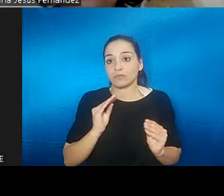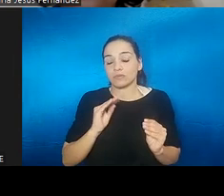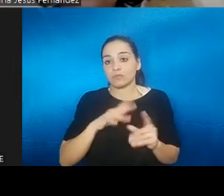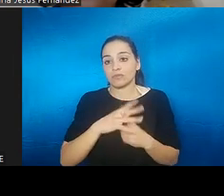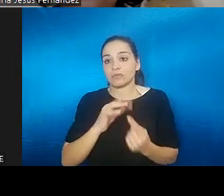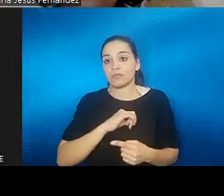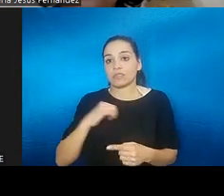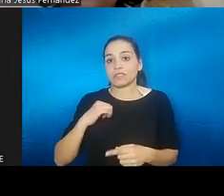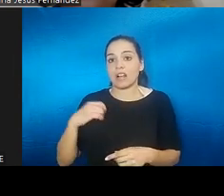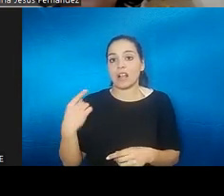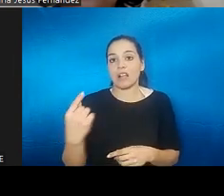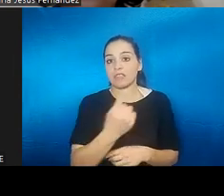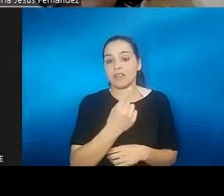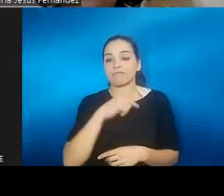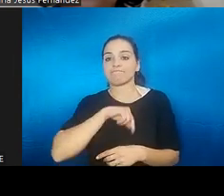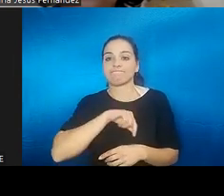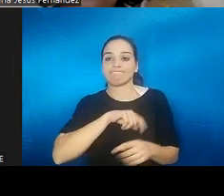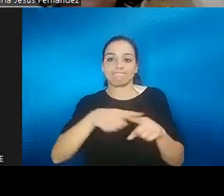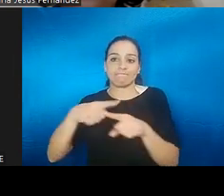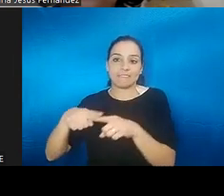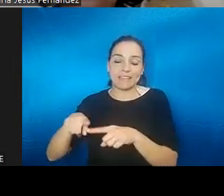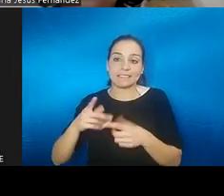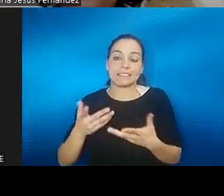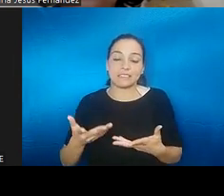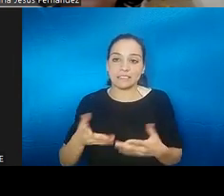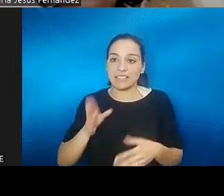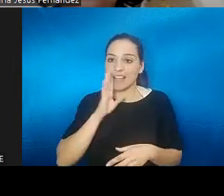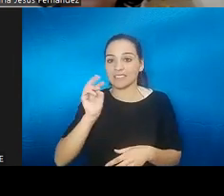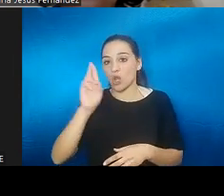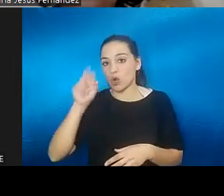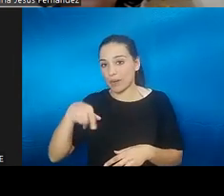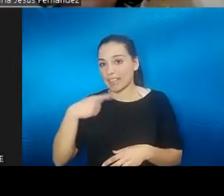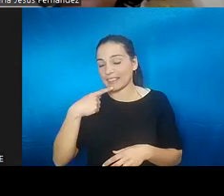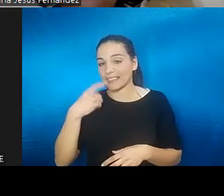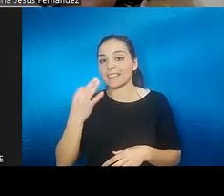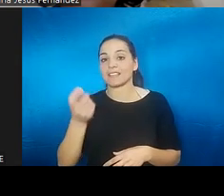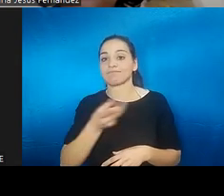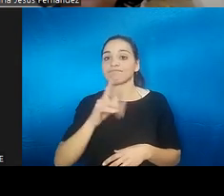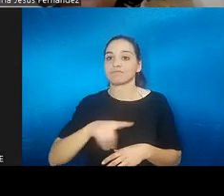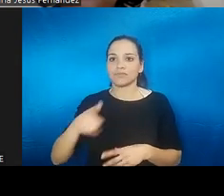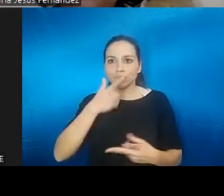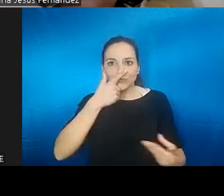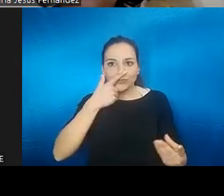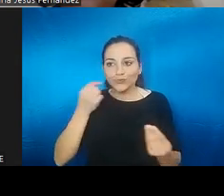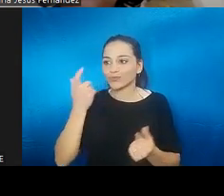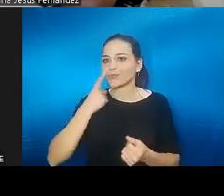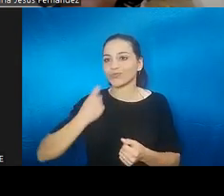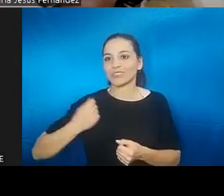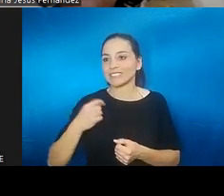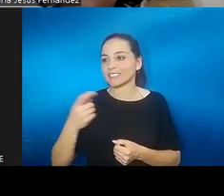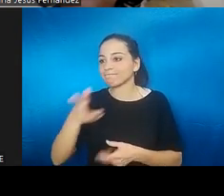cada uno le puede afectar de una manera distinta. Decía Rubén antes también el tema de que hay personas que son muy olfativas y